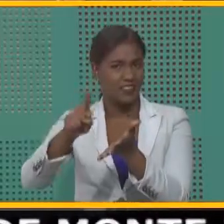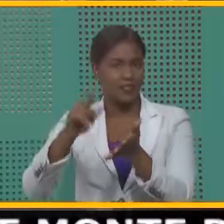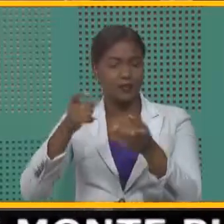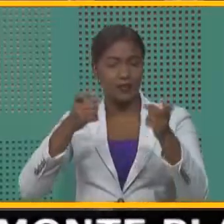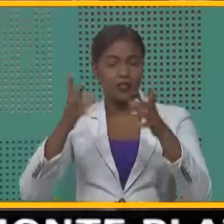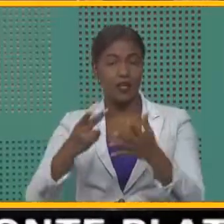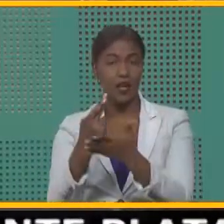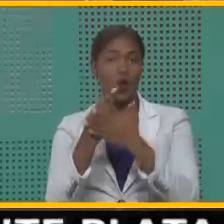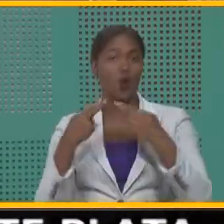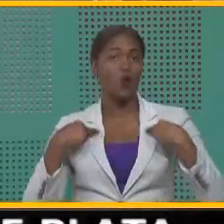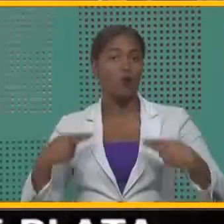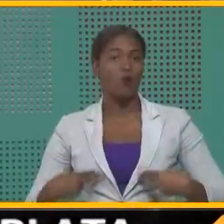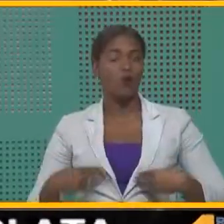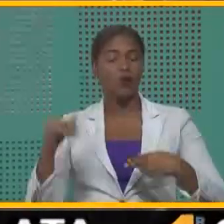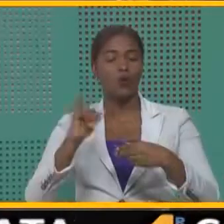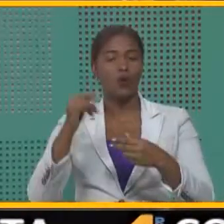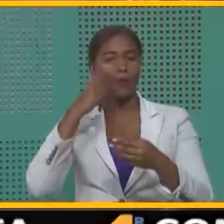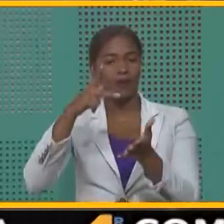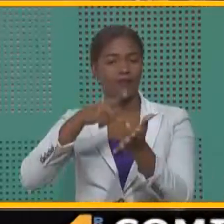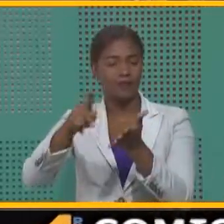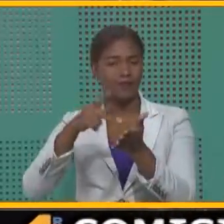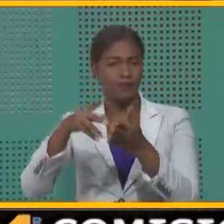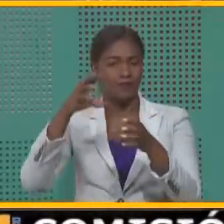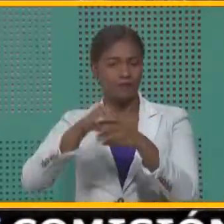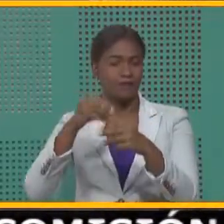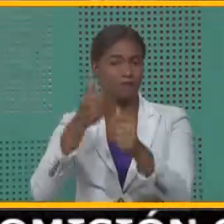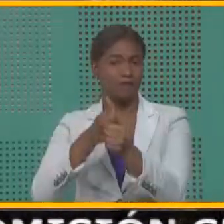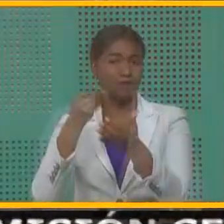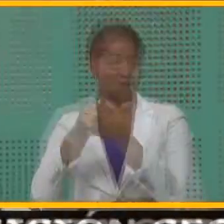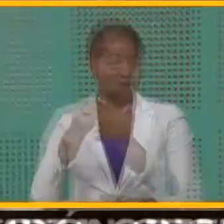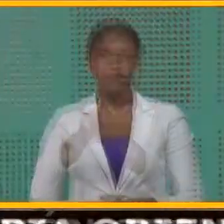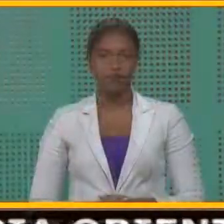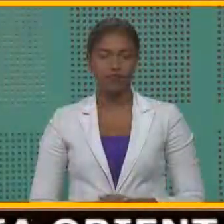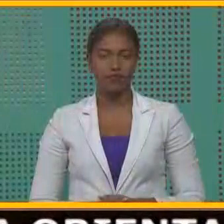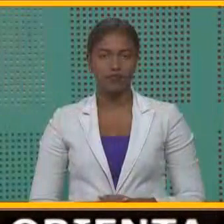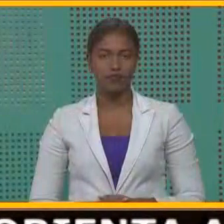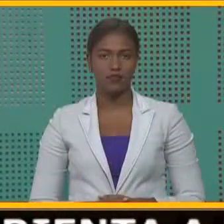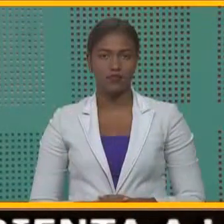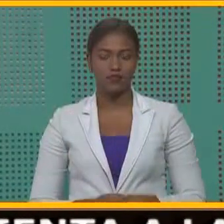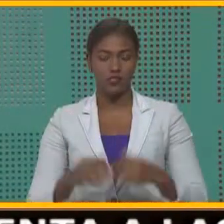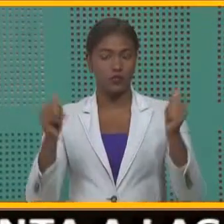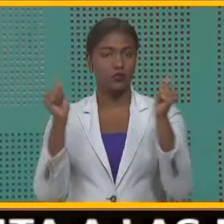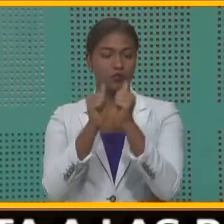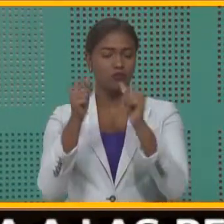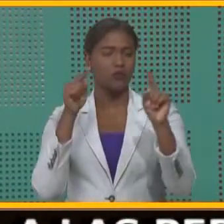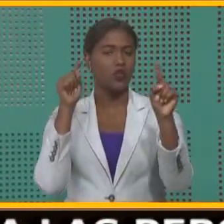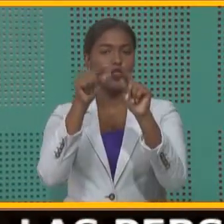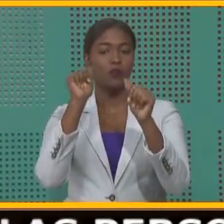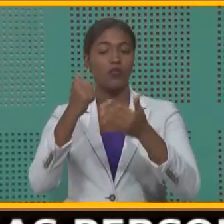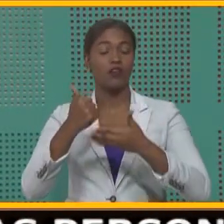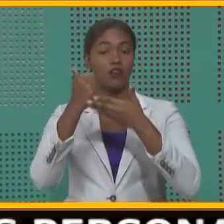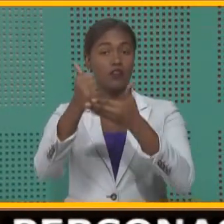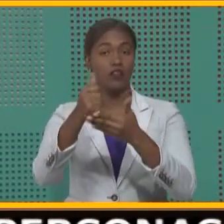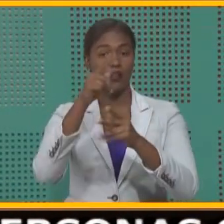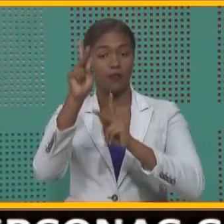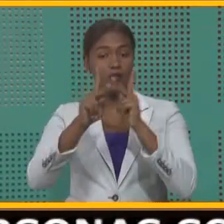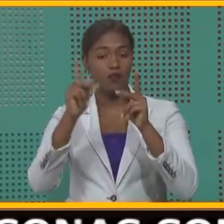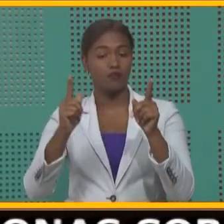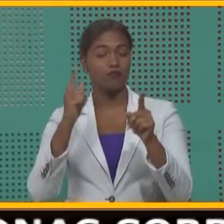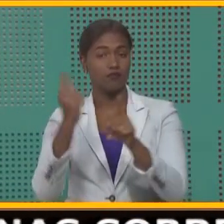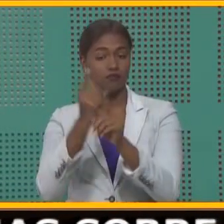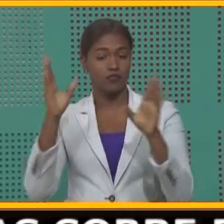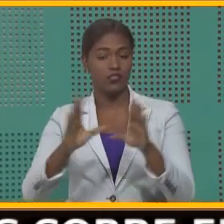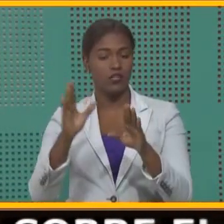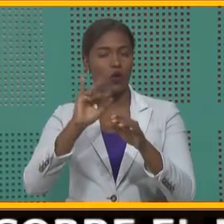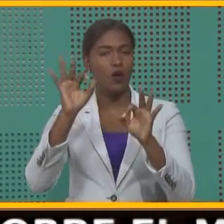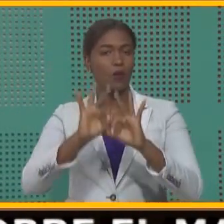de recursos humanos y ciclo presupuestario de las entidades. Amigos, con el objetivo de concienciar a la población sobre la importancia